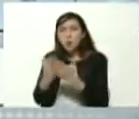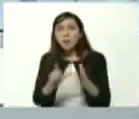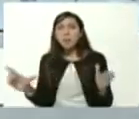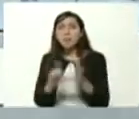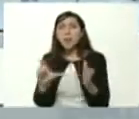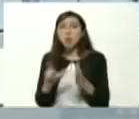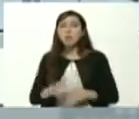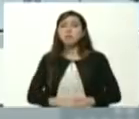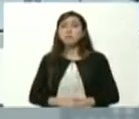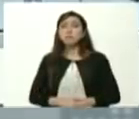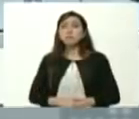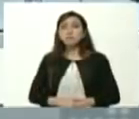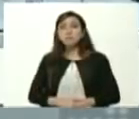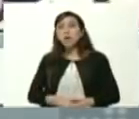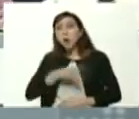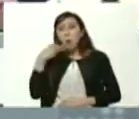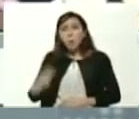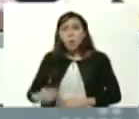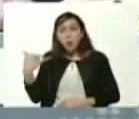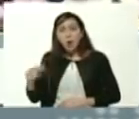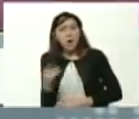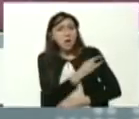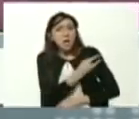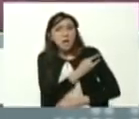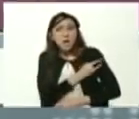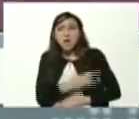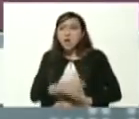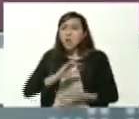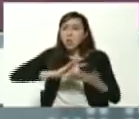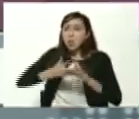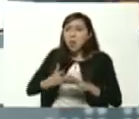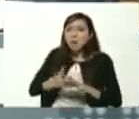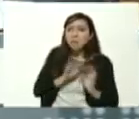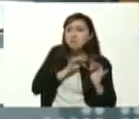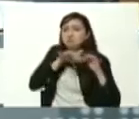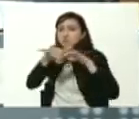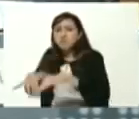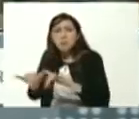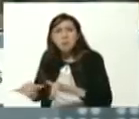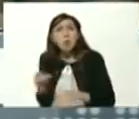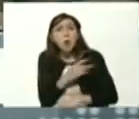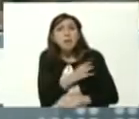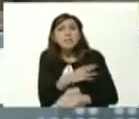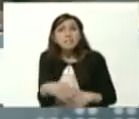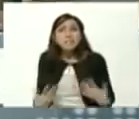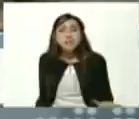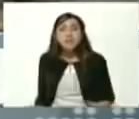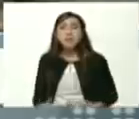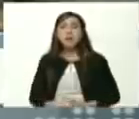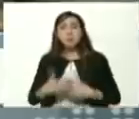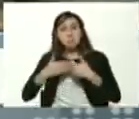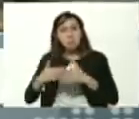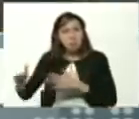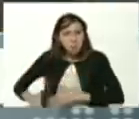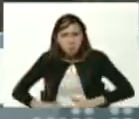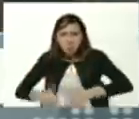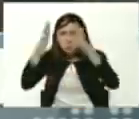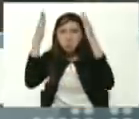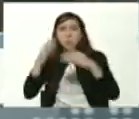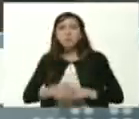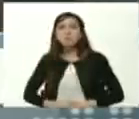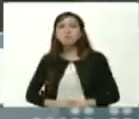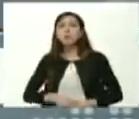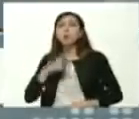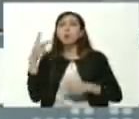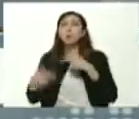y fue la juventud estudiantil de las universidades y de los barrios en Chile quien abrió el camino hacia un